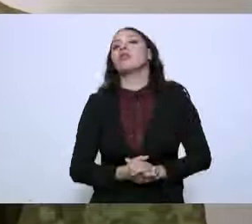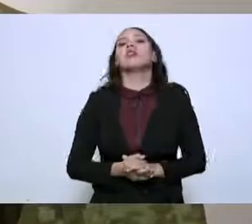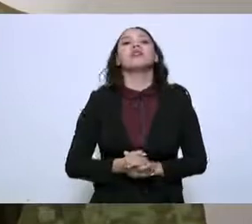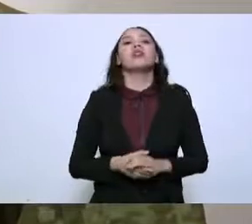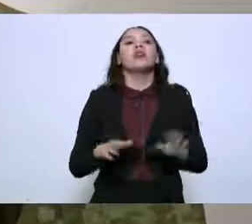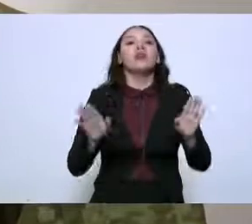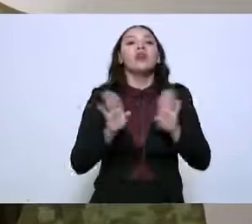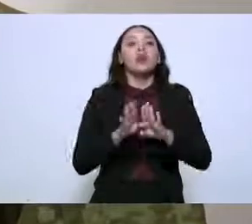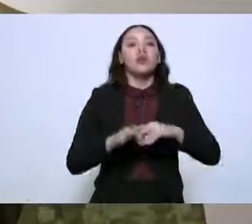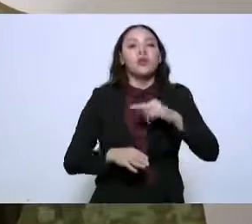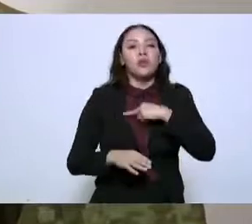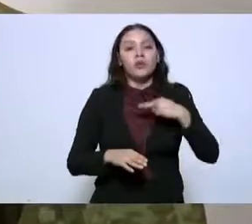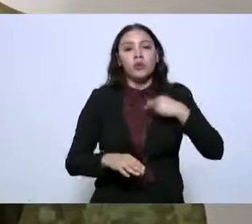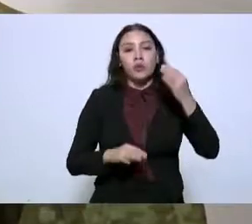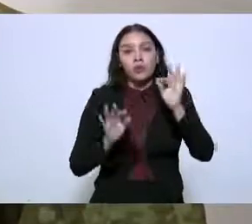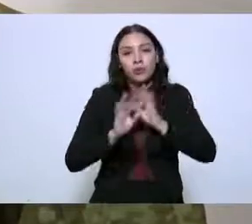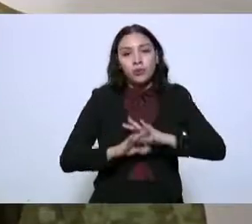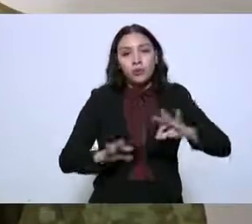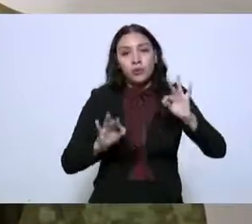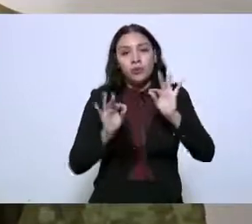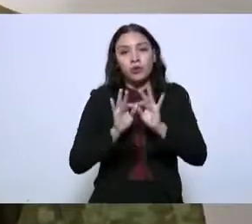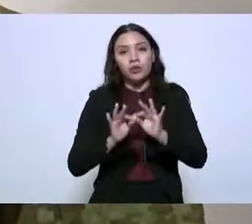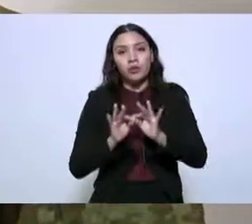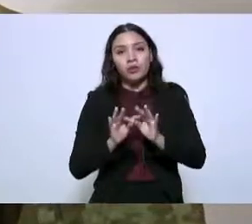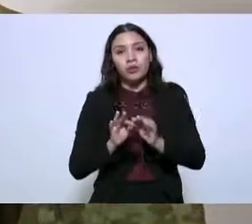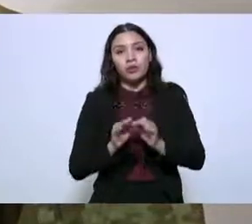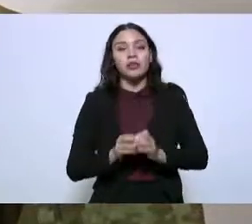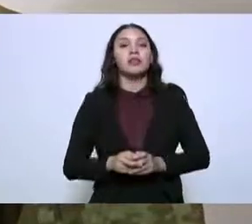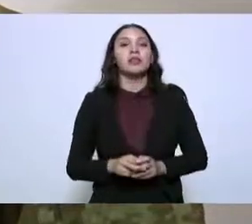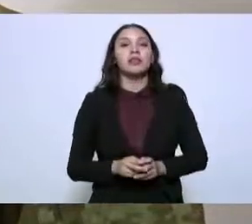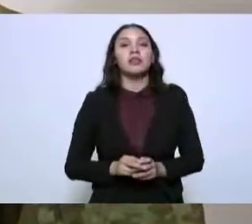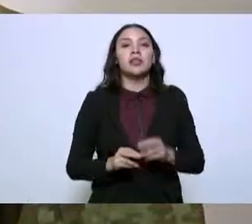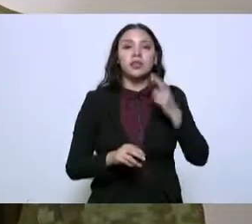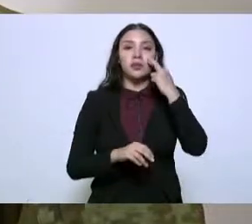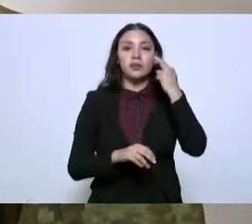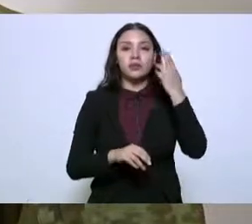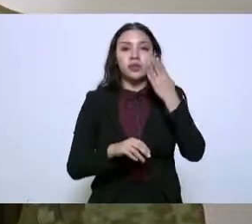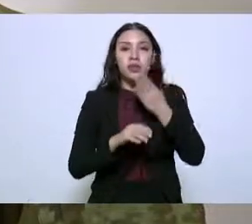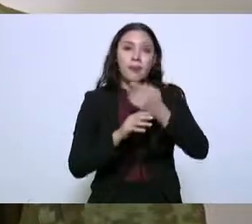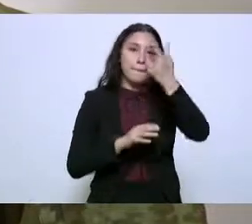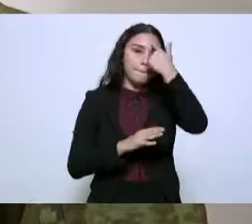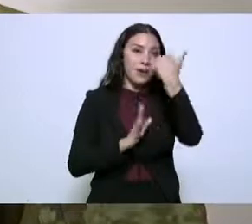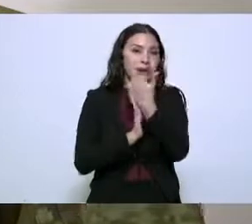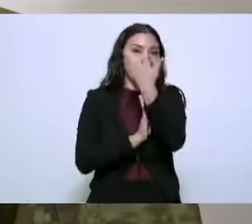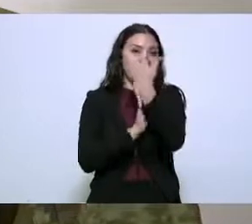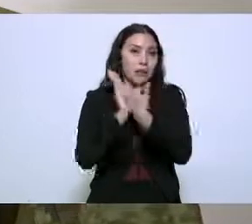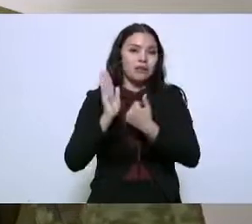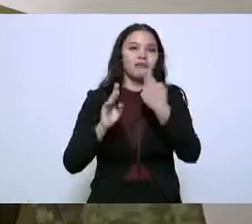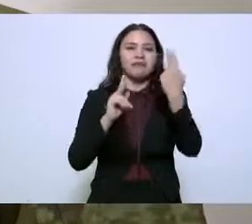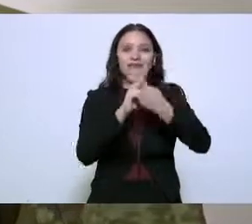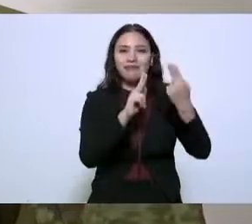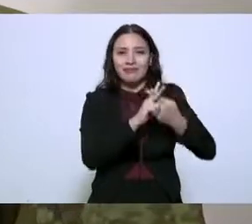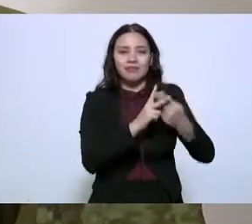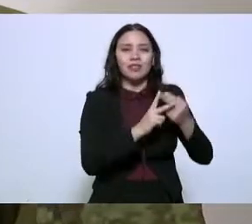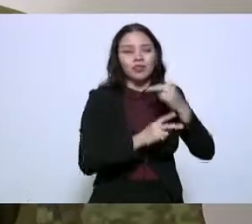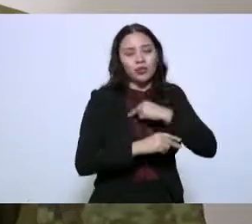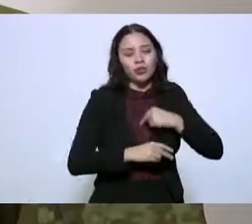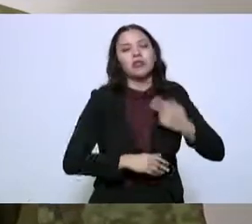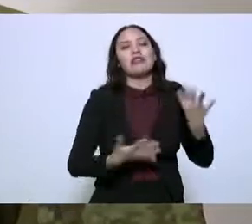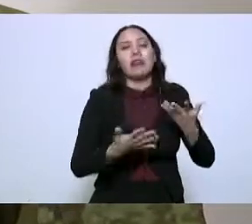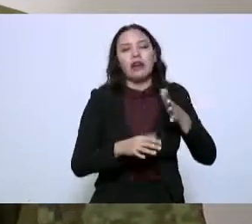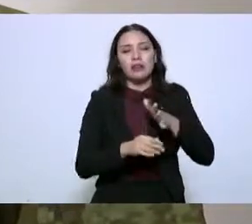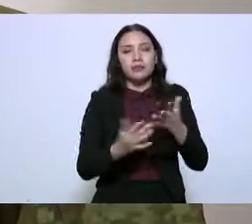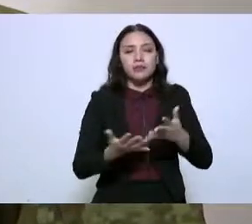parte importante de esta estrategia y que influyó en la reducción de homicidios, está la